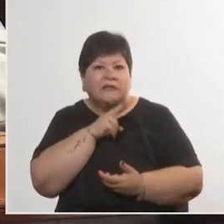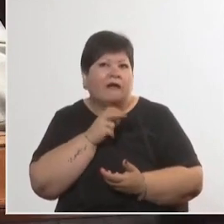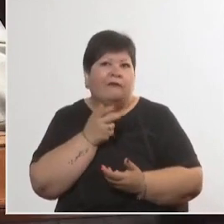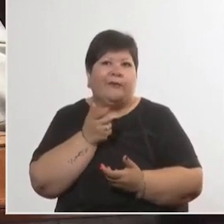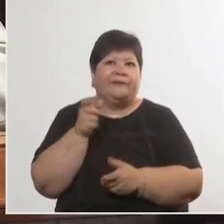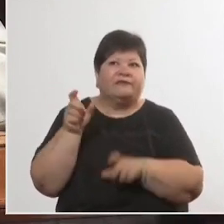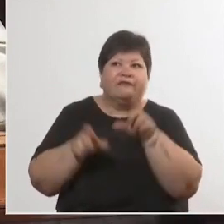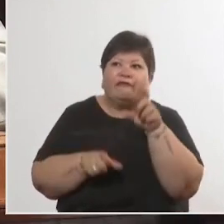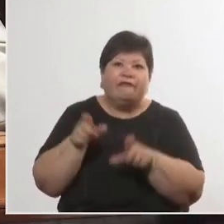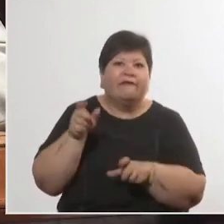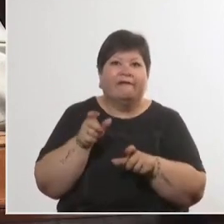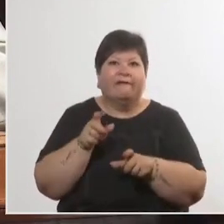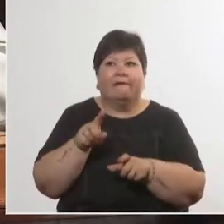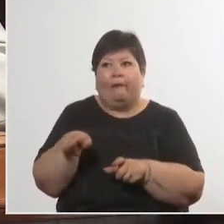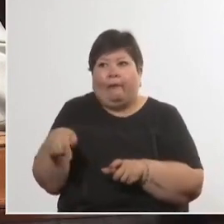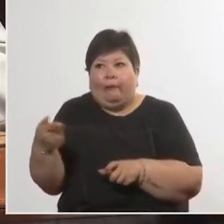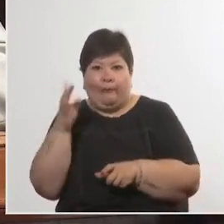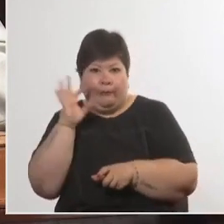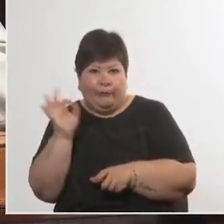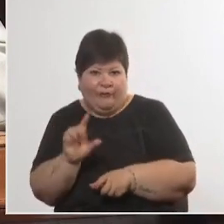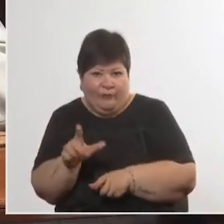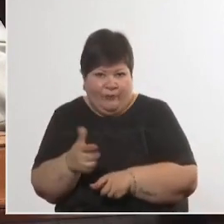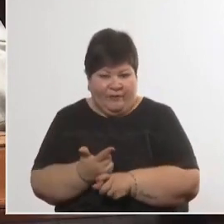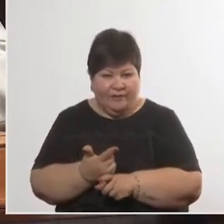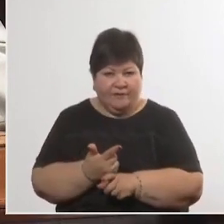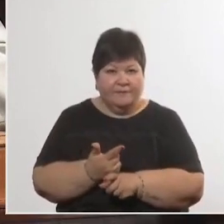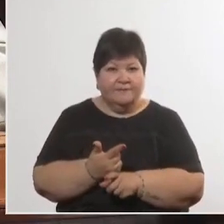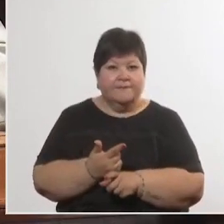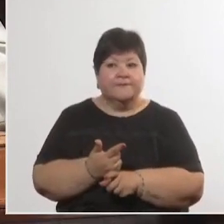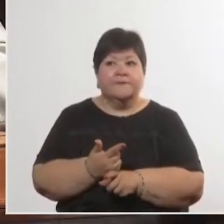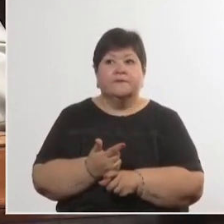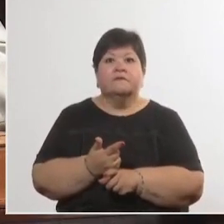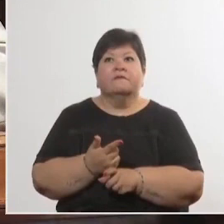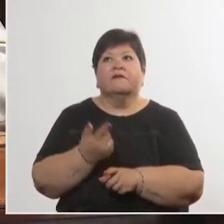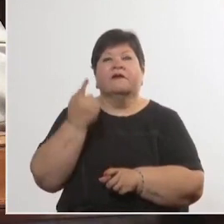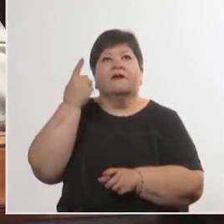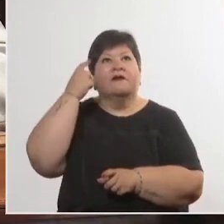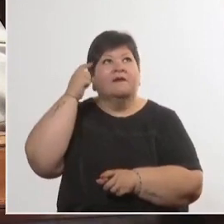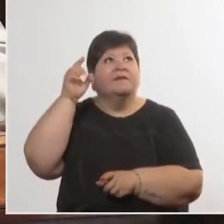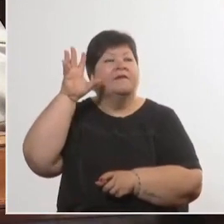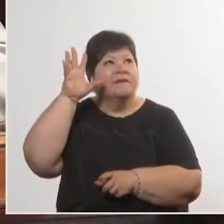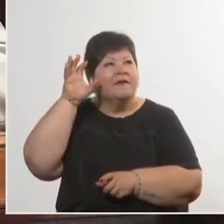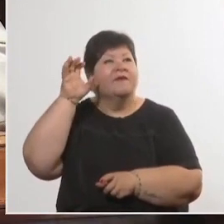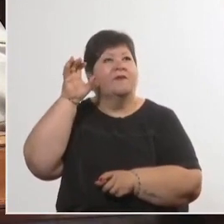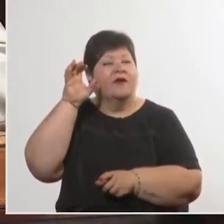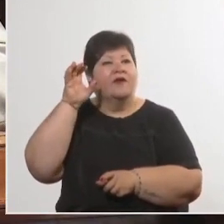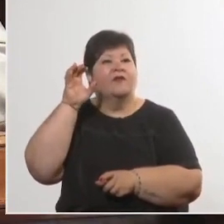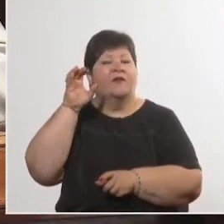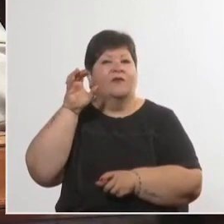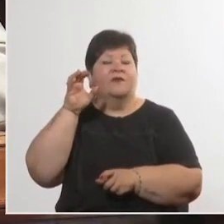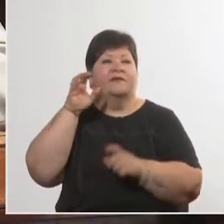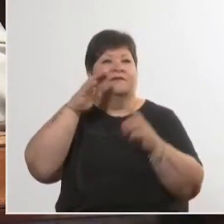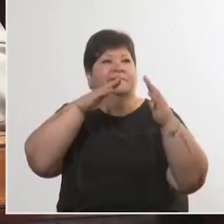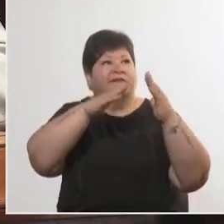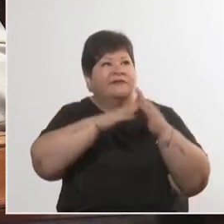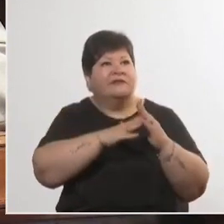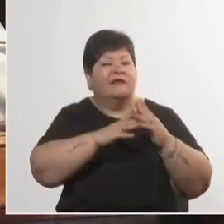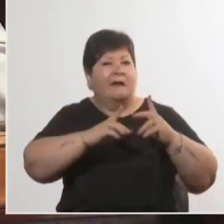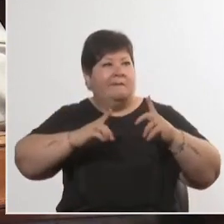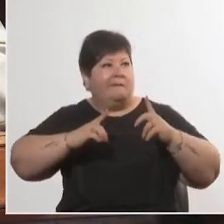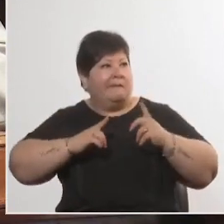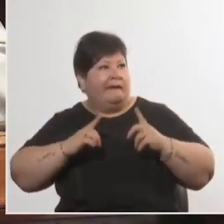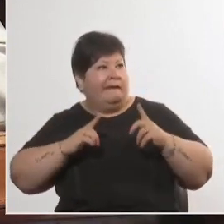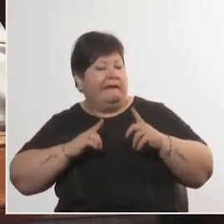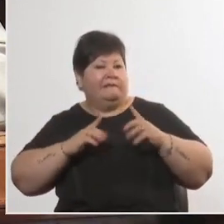no tendrían oportunidad. viene a mi mente la Facenda de Esperanza la Casa Abierta en